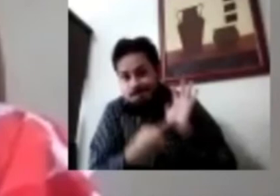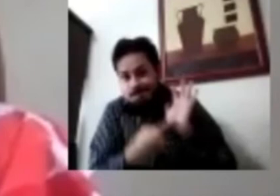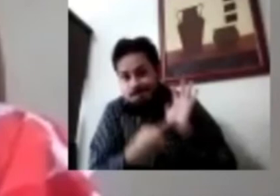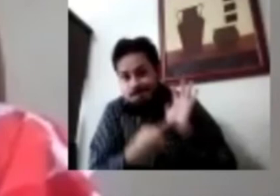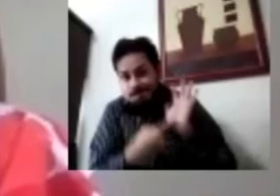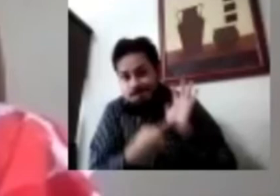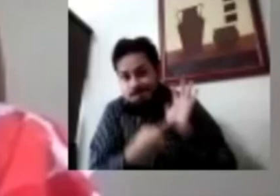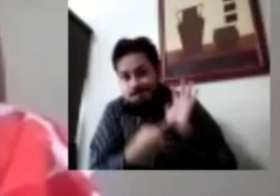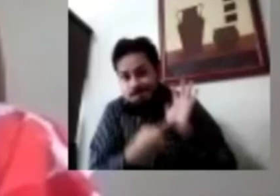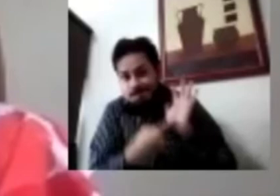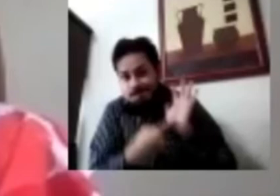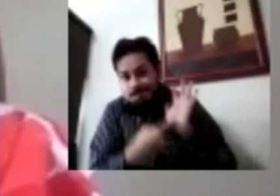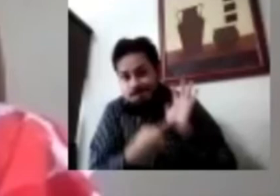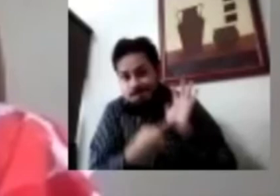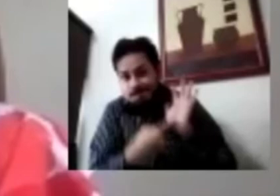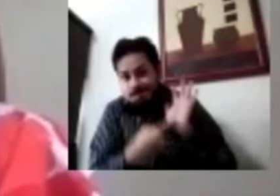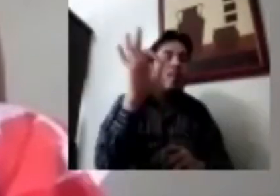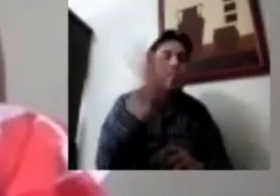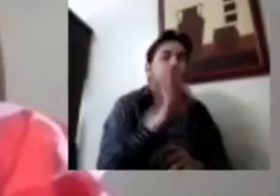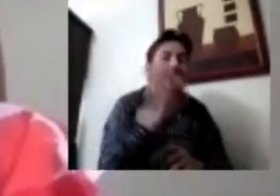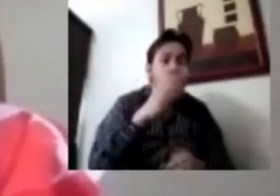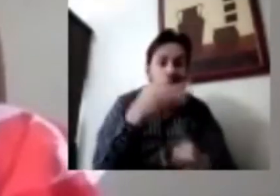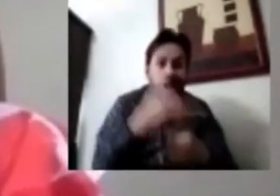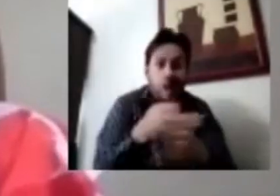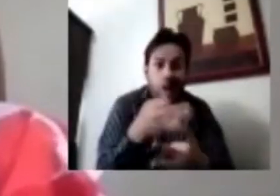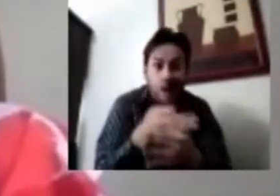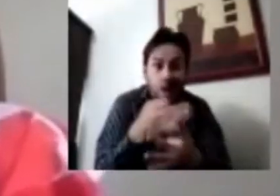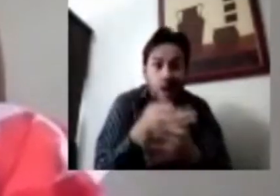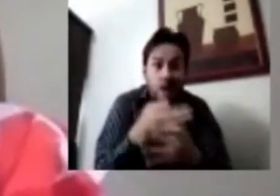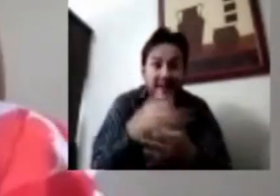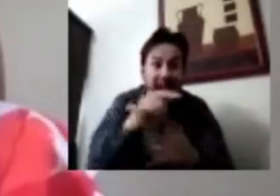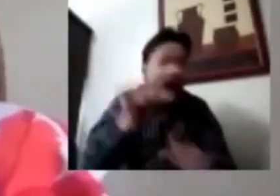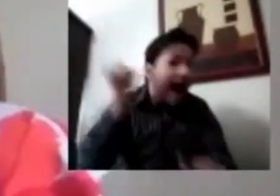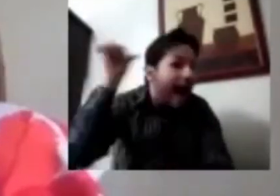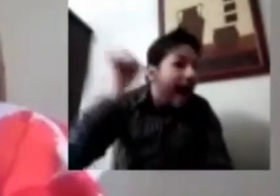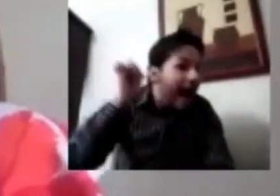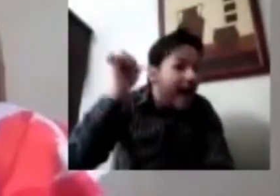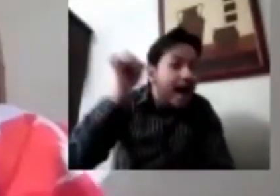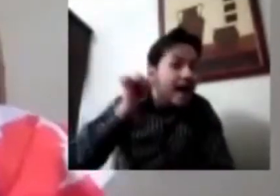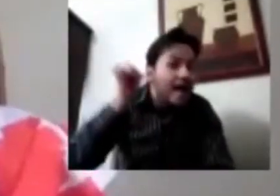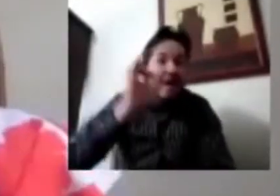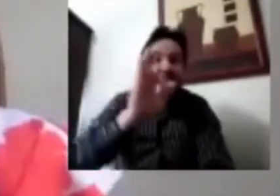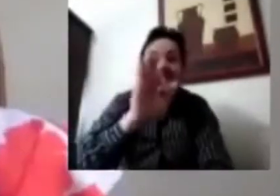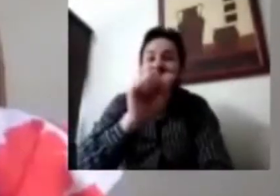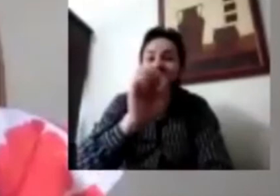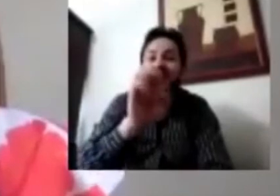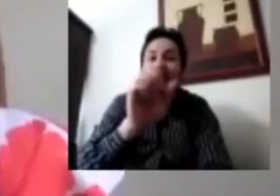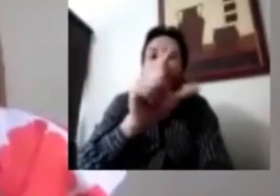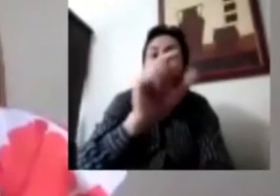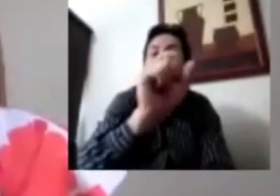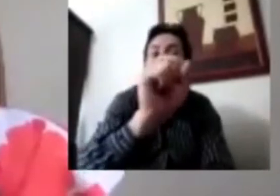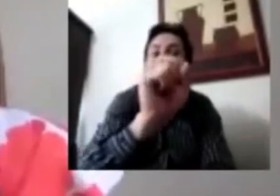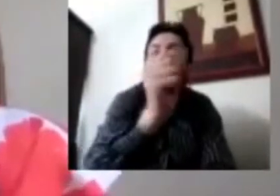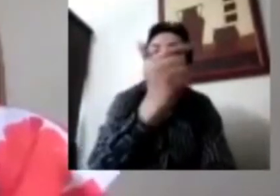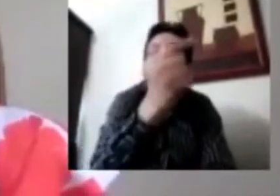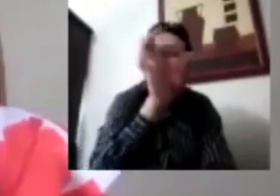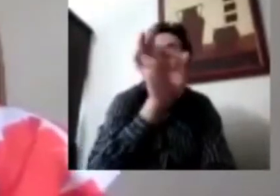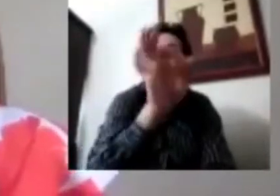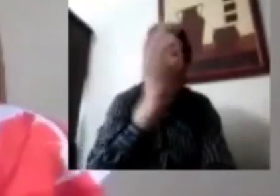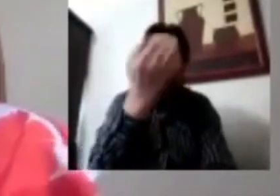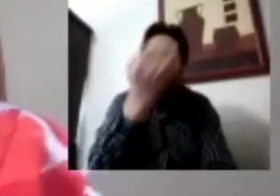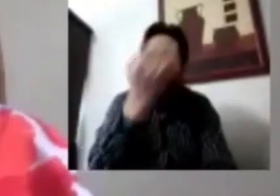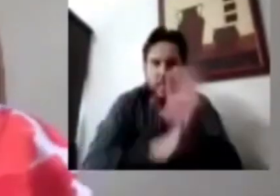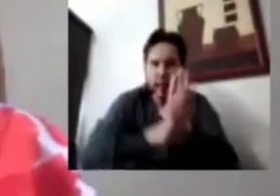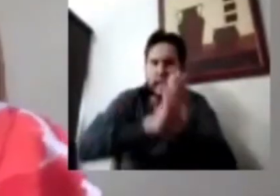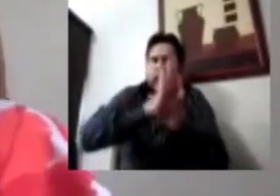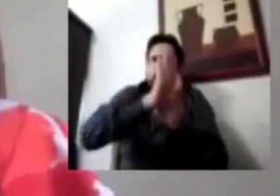.8%. Y ahorita ya empezamos, en abril, en la fase 2, con 27.9%. Aumentó muchísimo la inseguridad